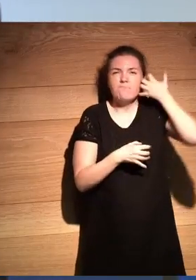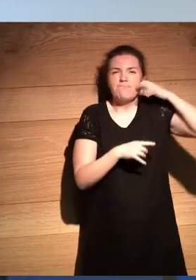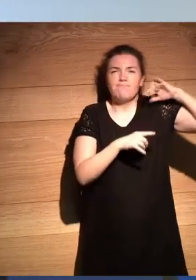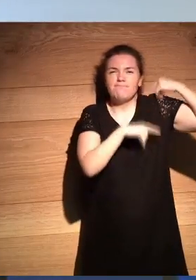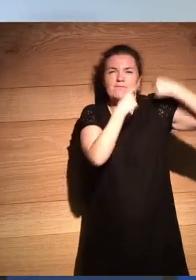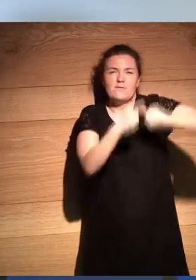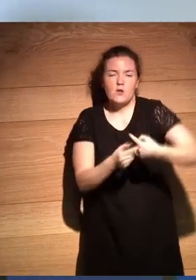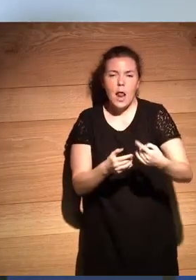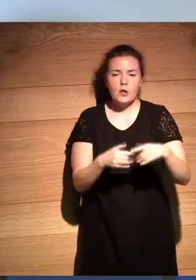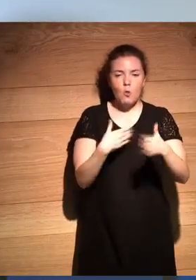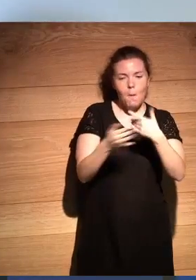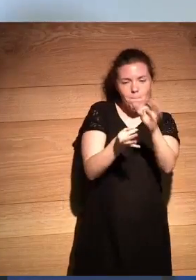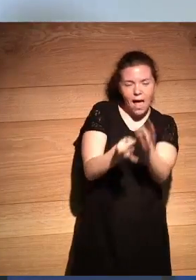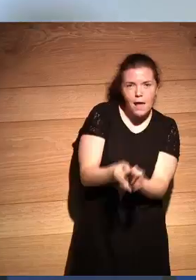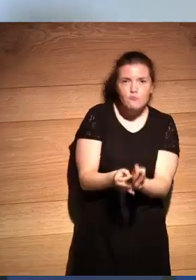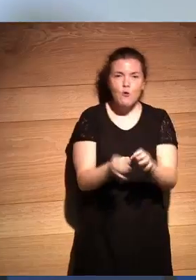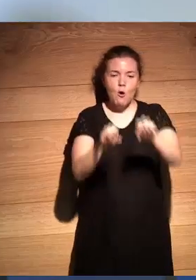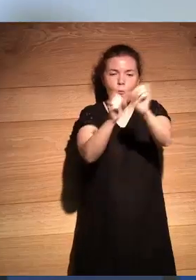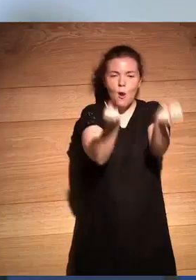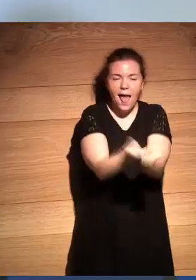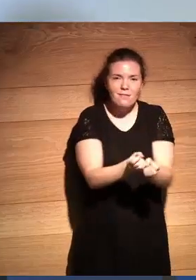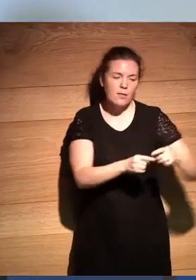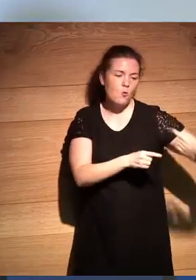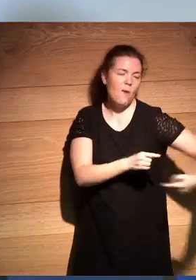todo cosido a mano o sea una maravilla de carro